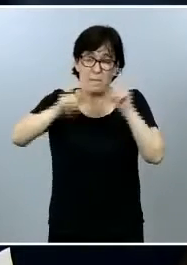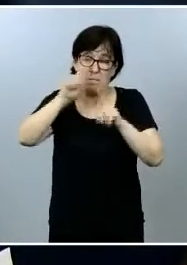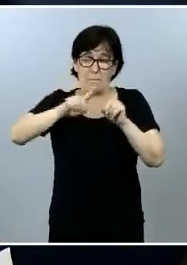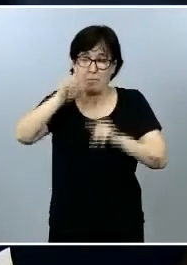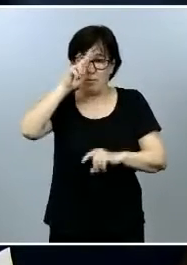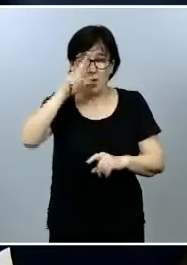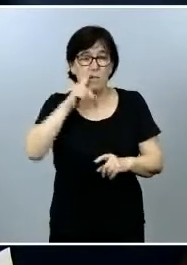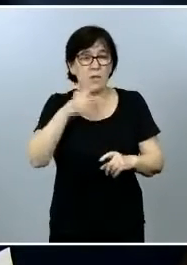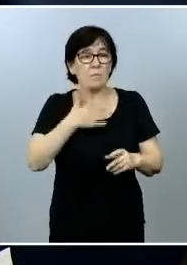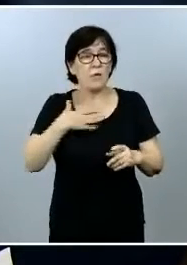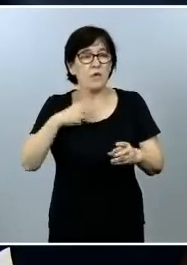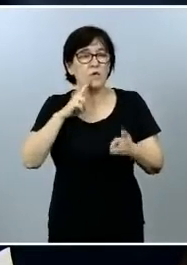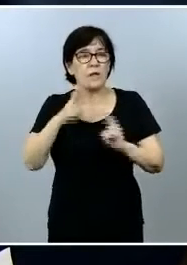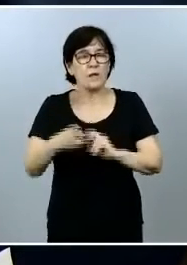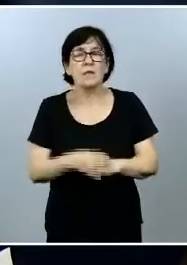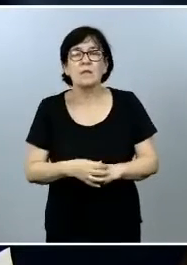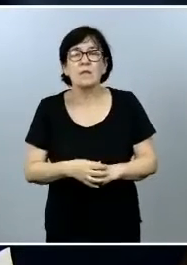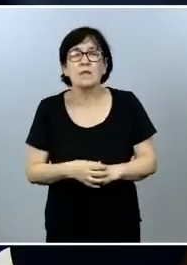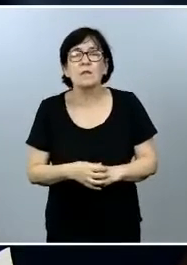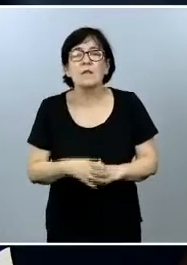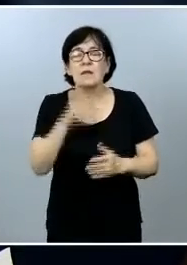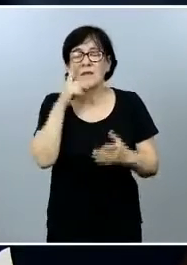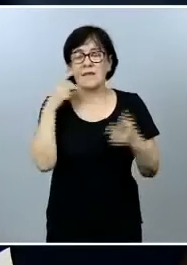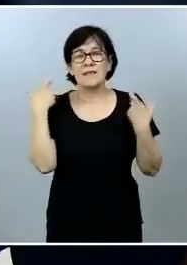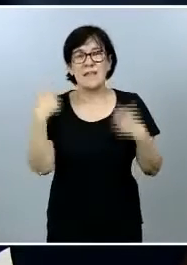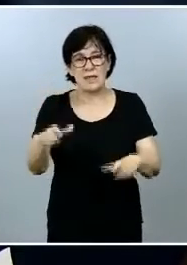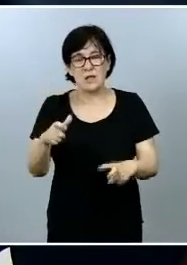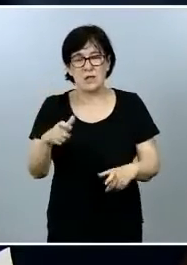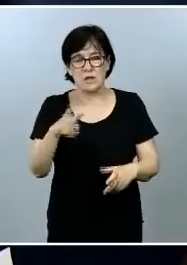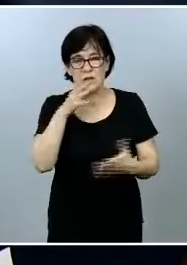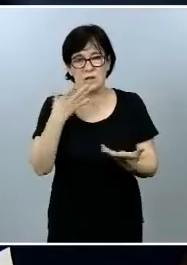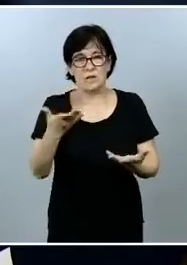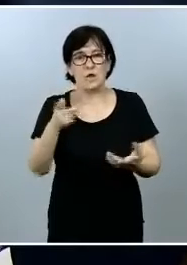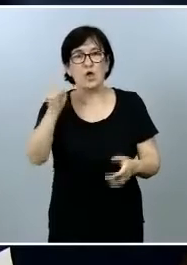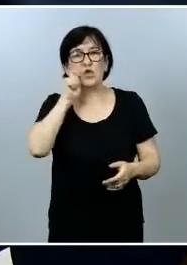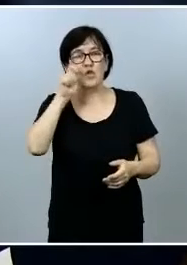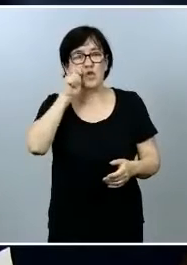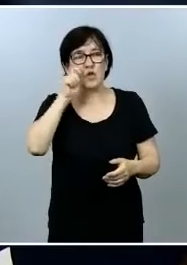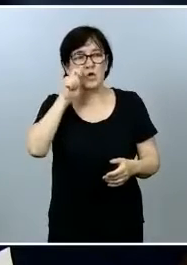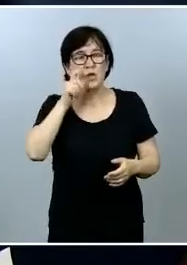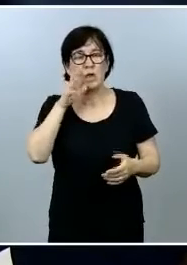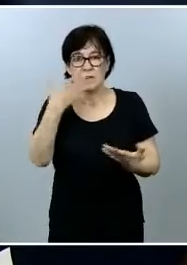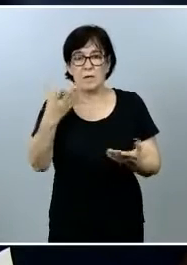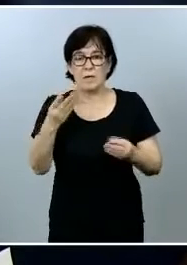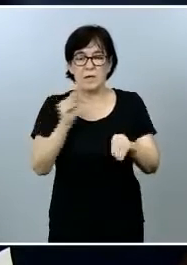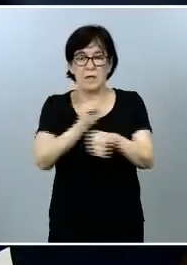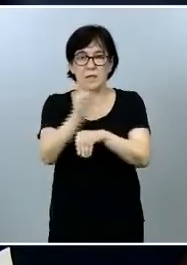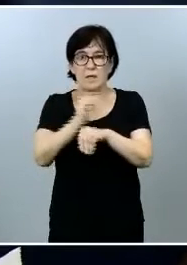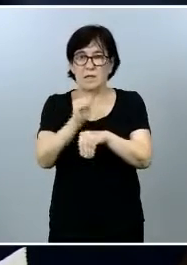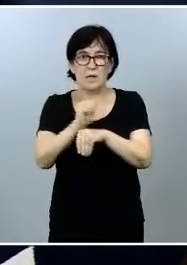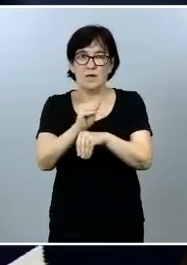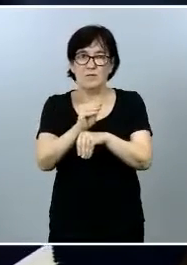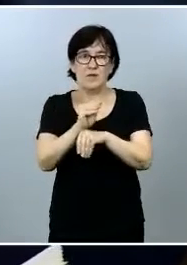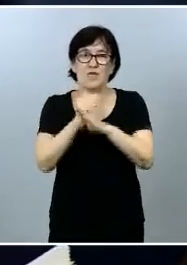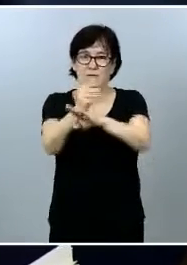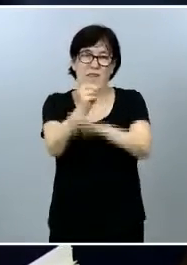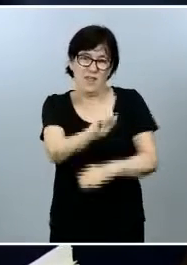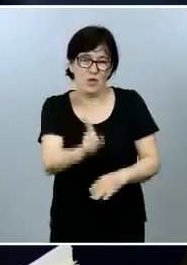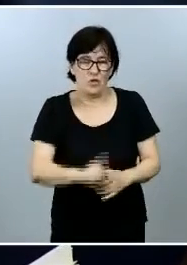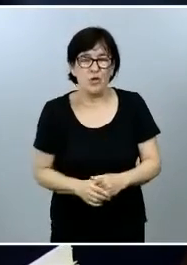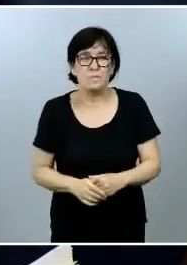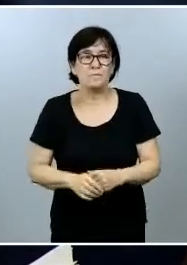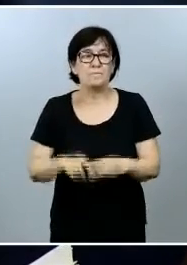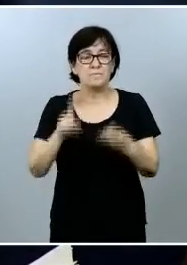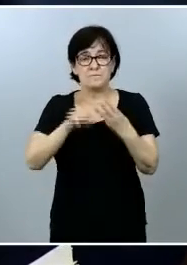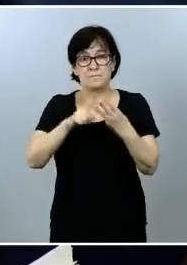respuesta a lo que dice desde el sector desde el sector turístico ven estas ayudas claramente insuficientes y por último si me